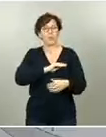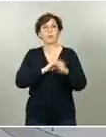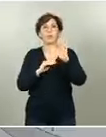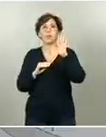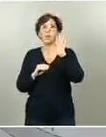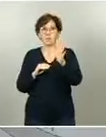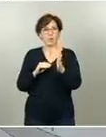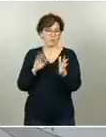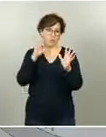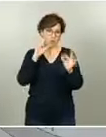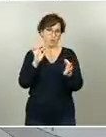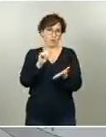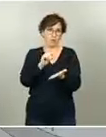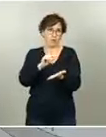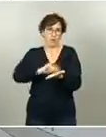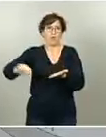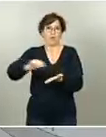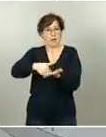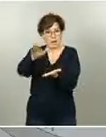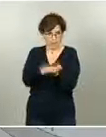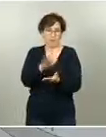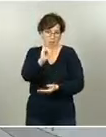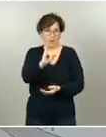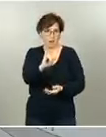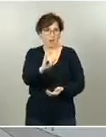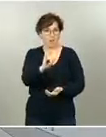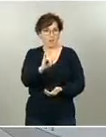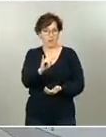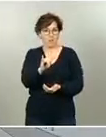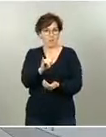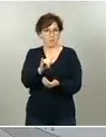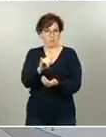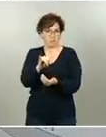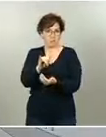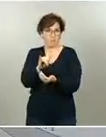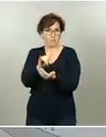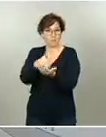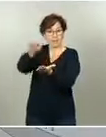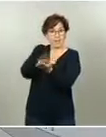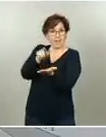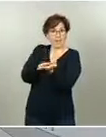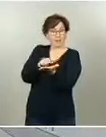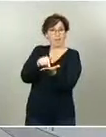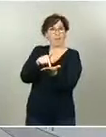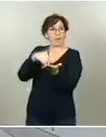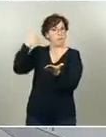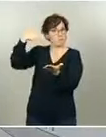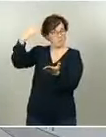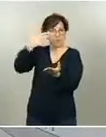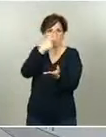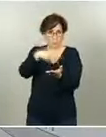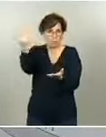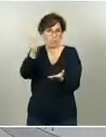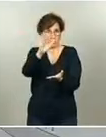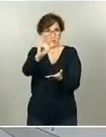nota de todo, se levantan actas y, lógicamente, serán públicas, porque el gobierno siempre ha primado la transparencia